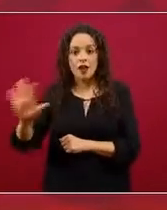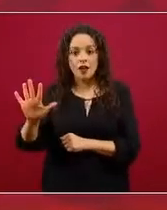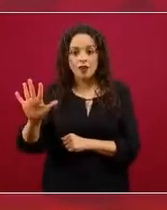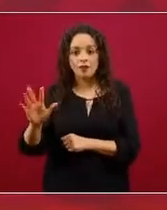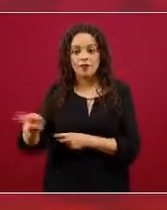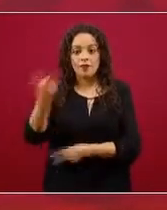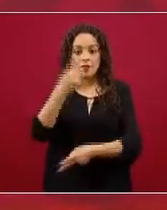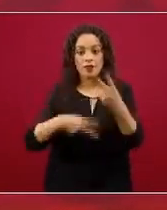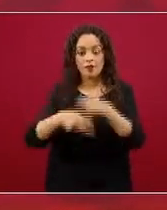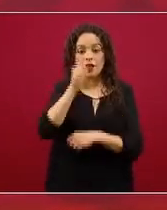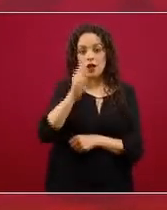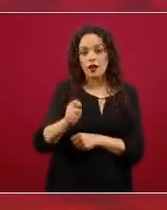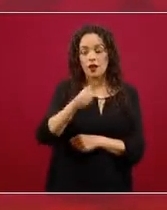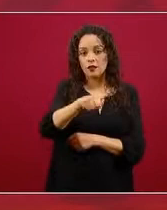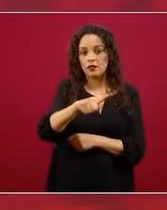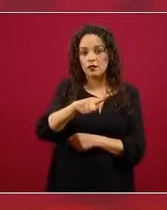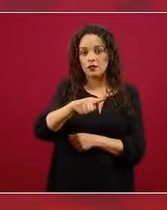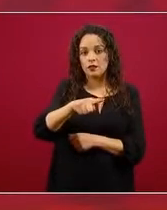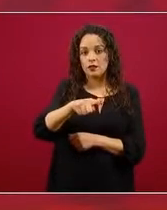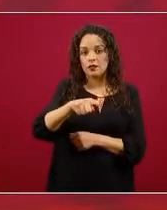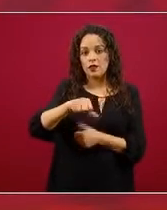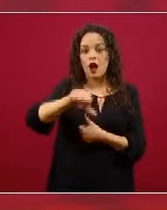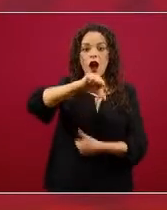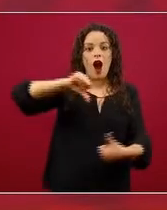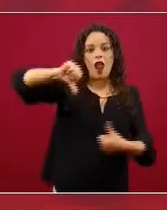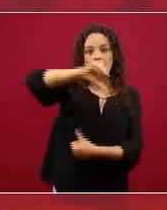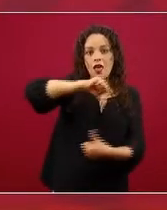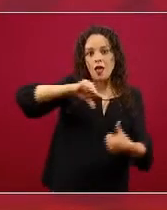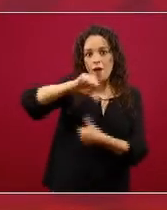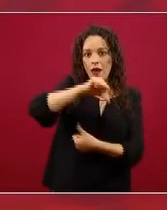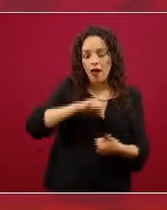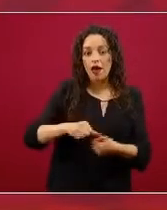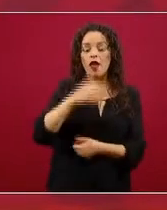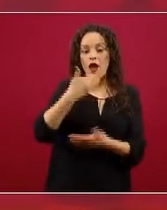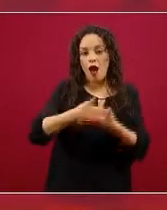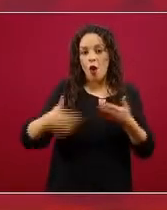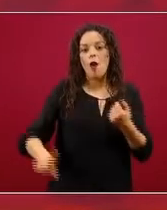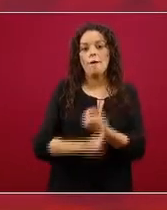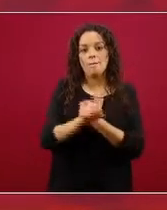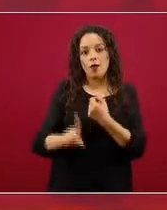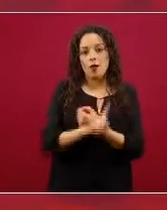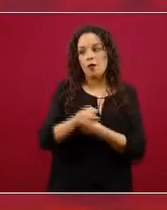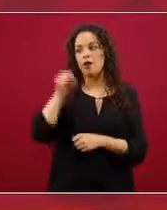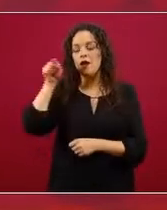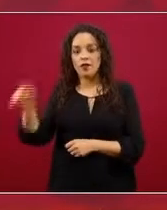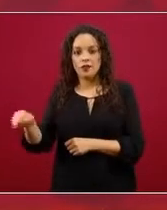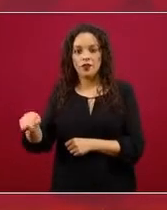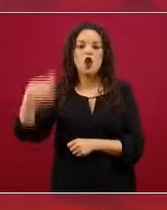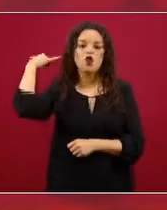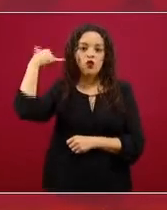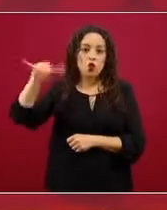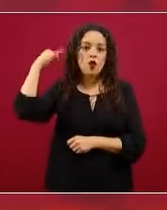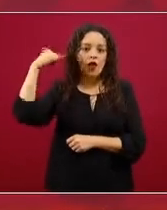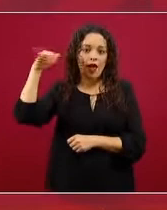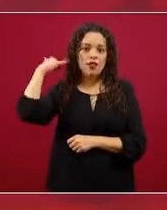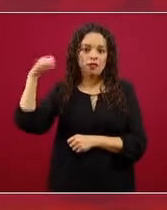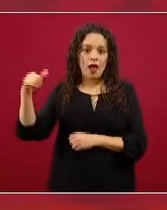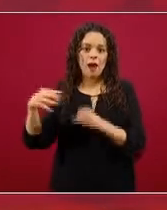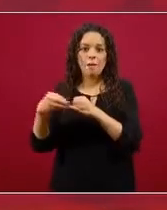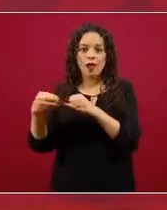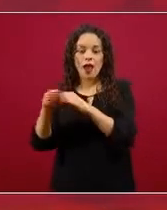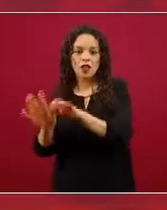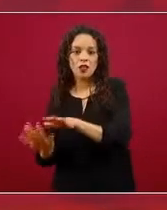afectando a las islas del Caribe y a la península de Yucatán. Y las partículas tienen un tamaño